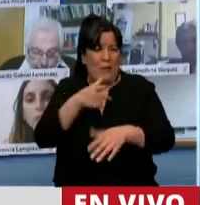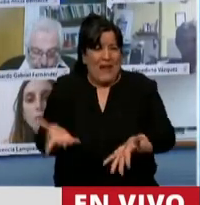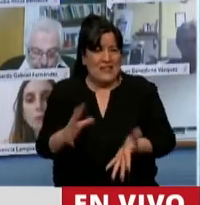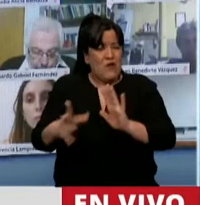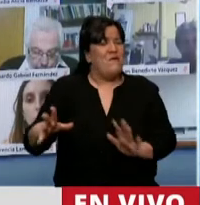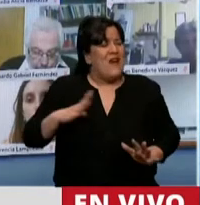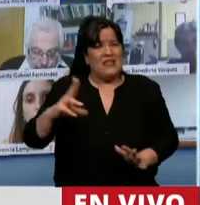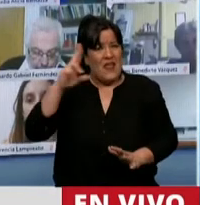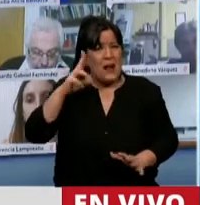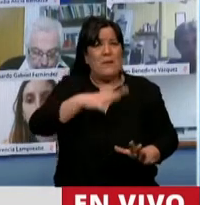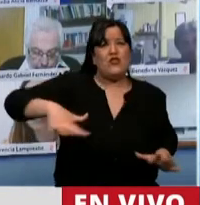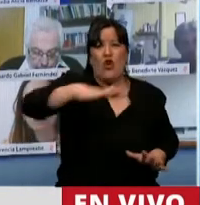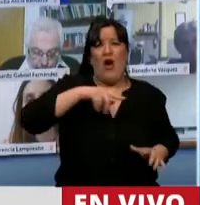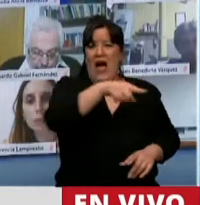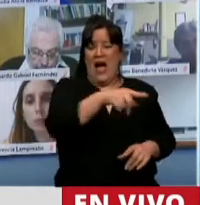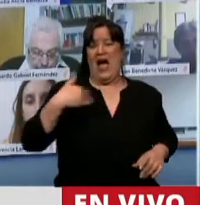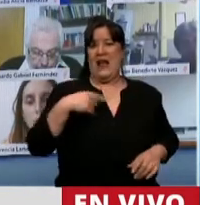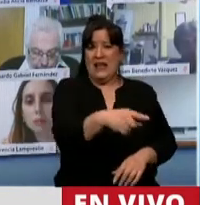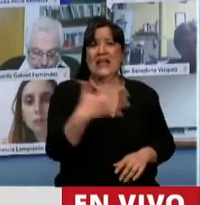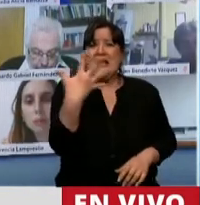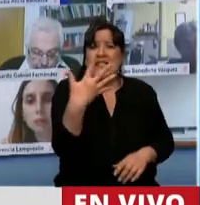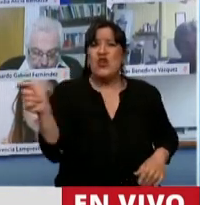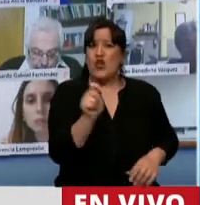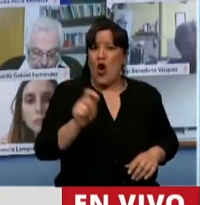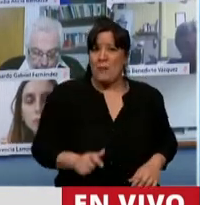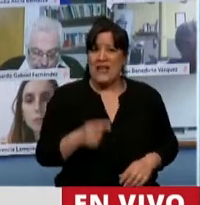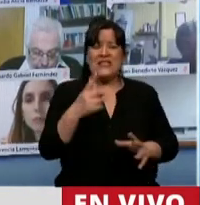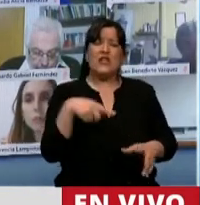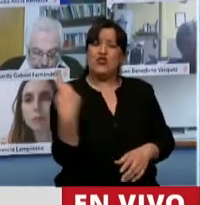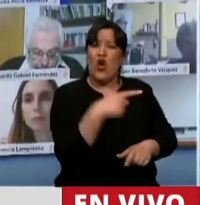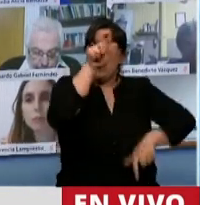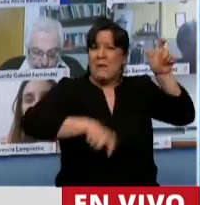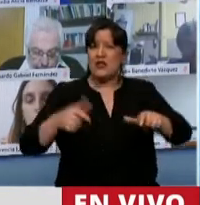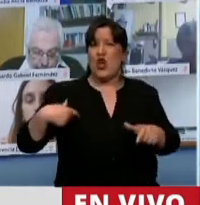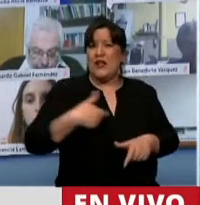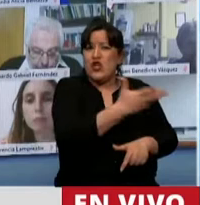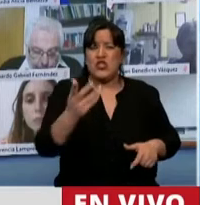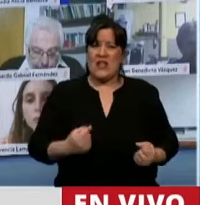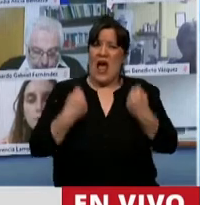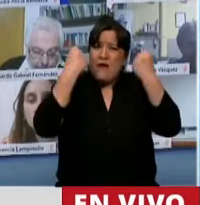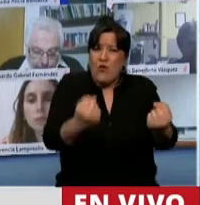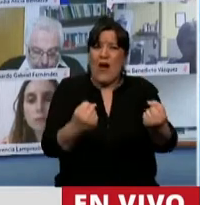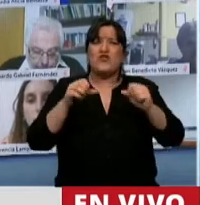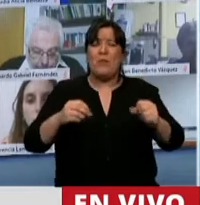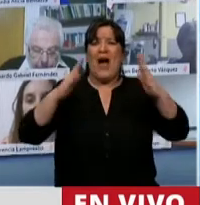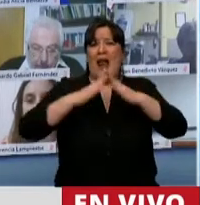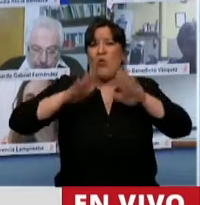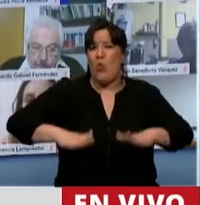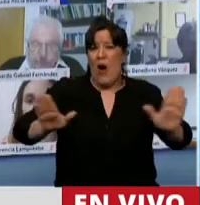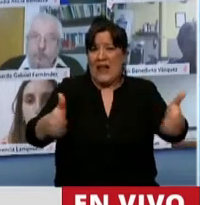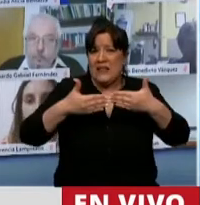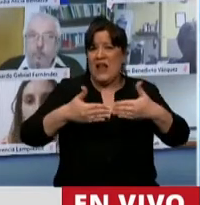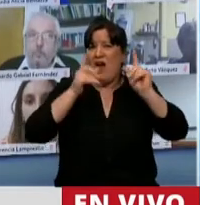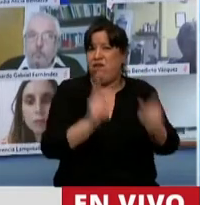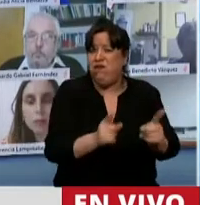al conjunto del pueblo argentino que hace cinco meses viene esforzándose para sostener esta cuarentena, para bajar